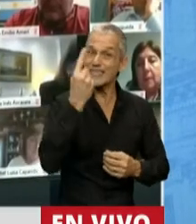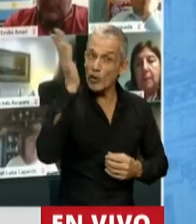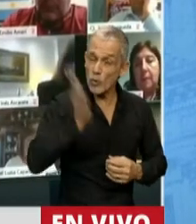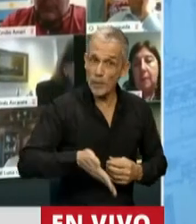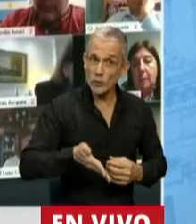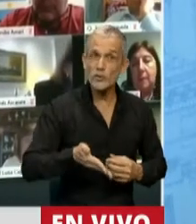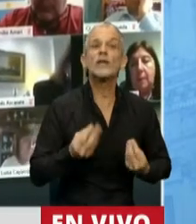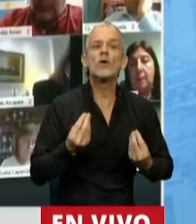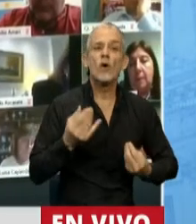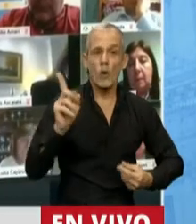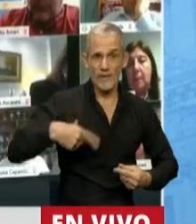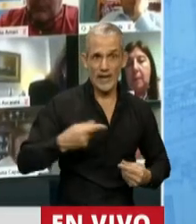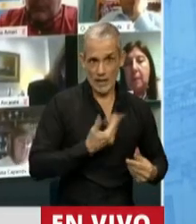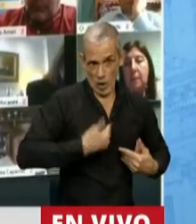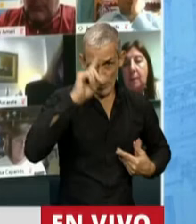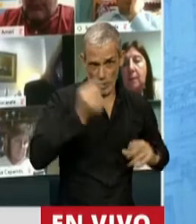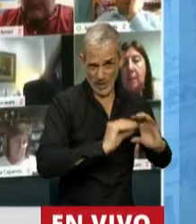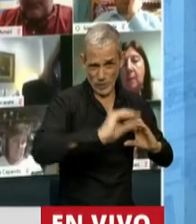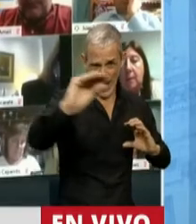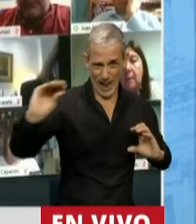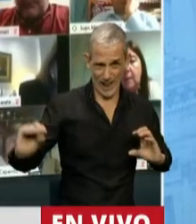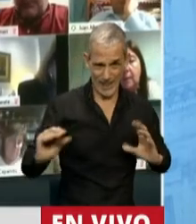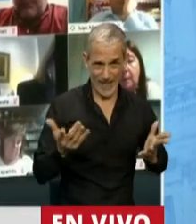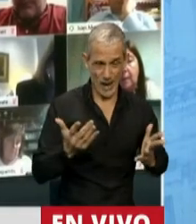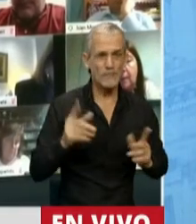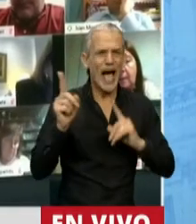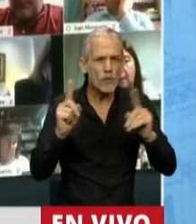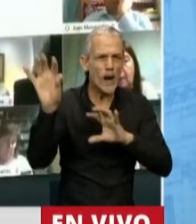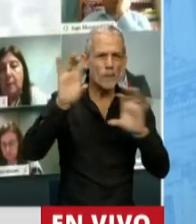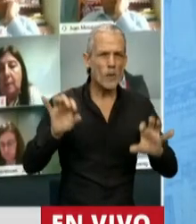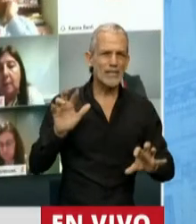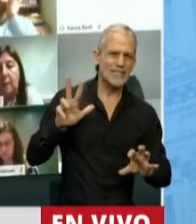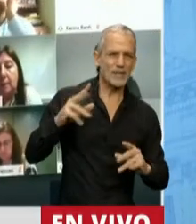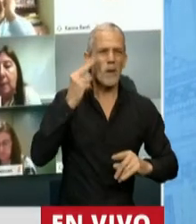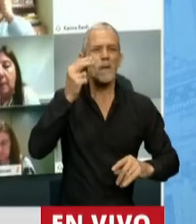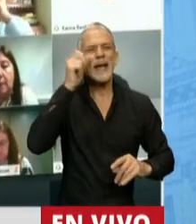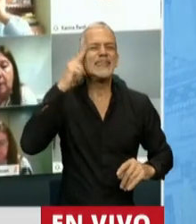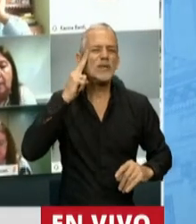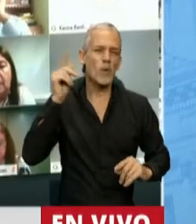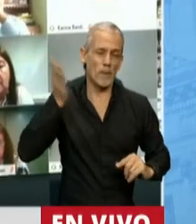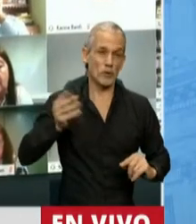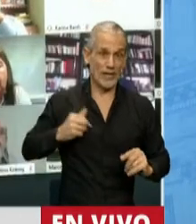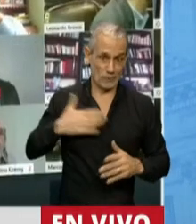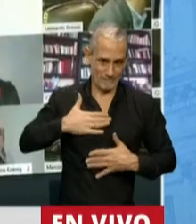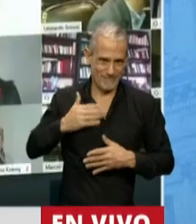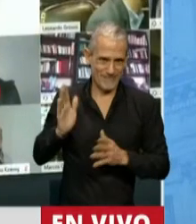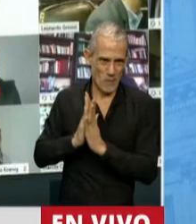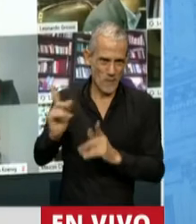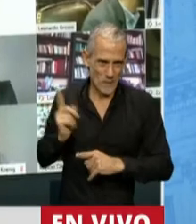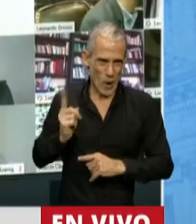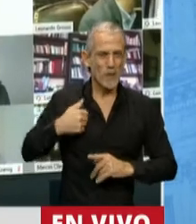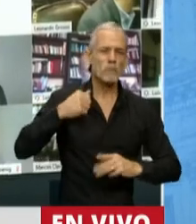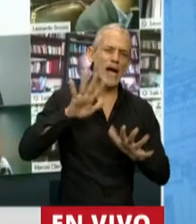% representa la coparticipación nacional. Hay provincias que indudablemente es un porcentaje menor, pero hay otras donde el